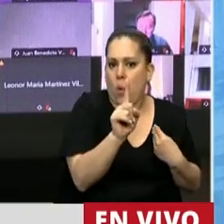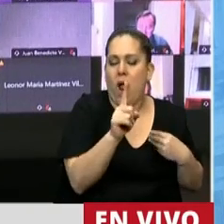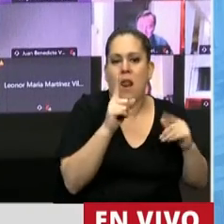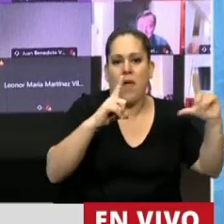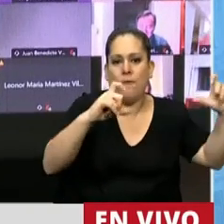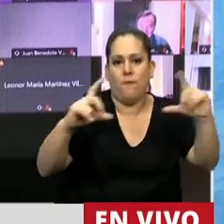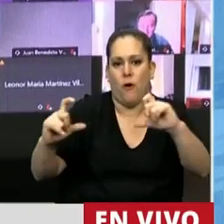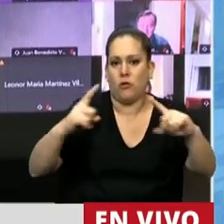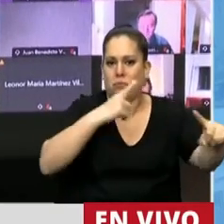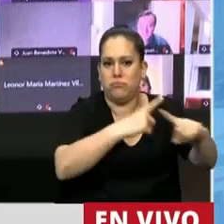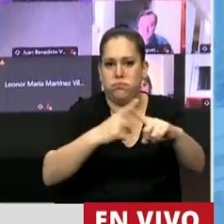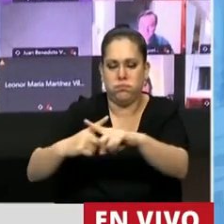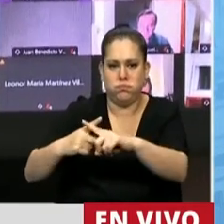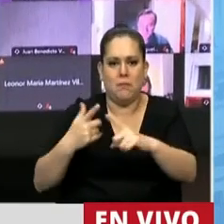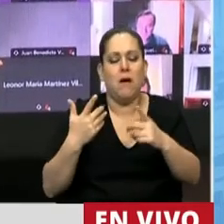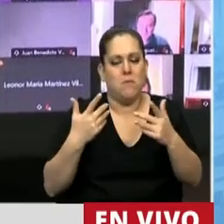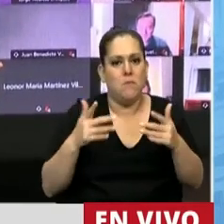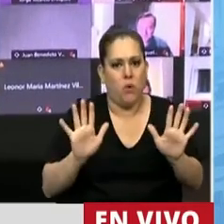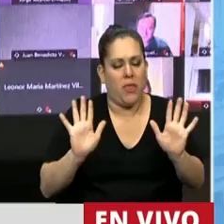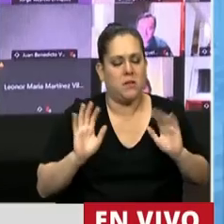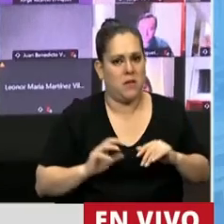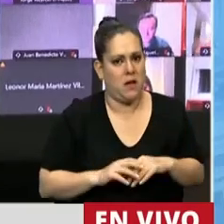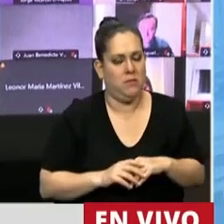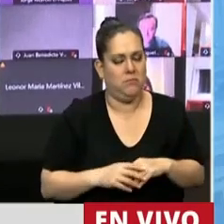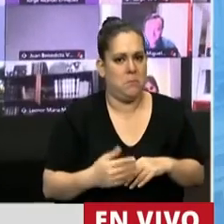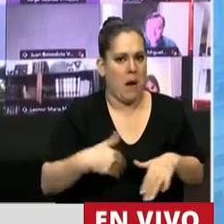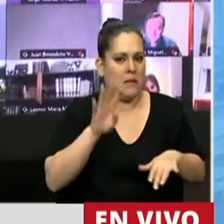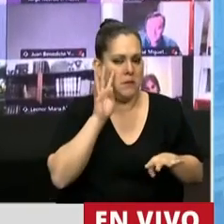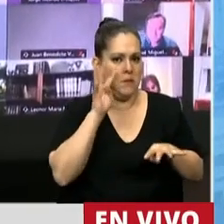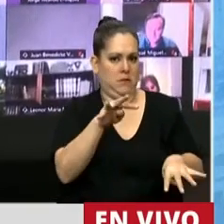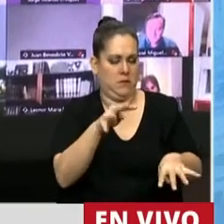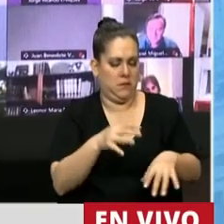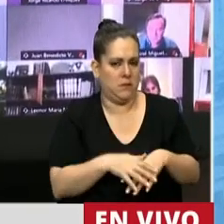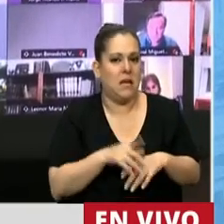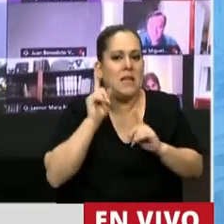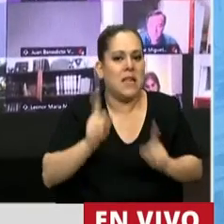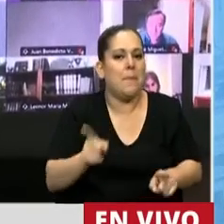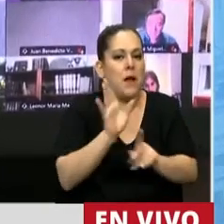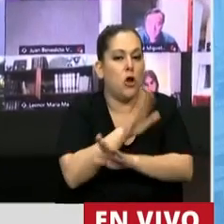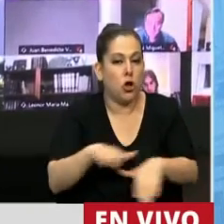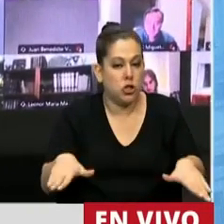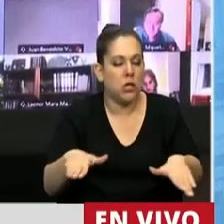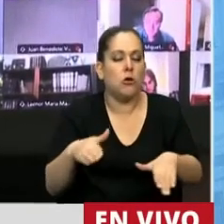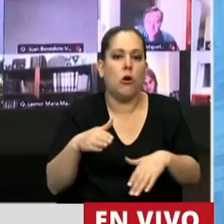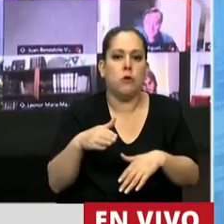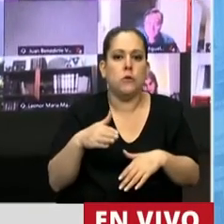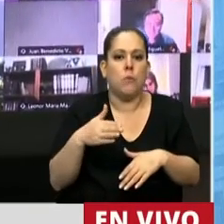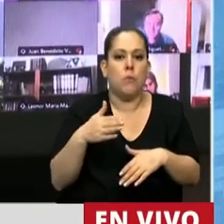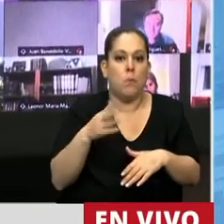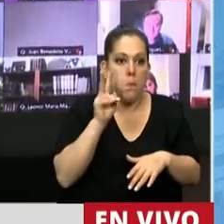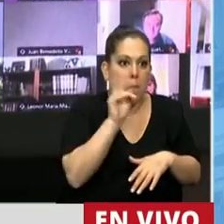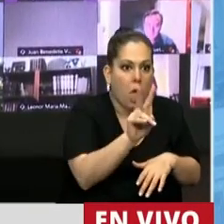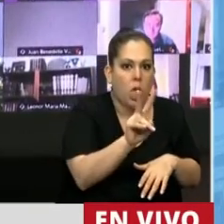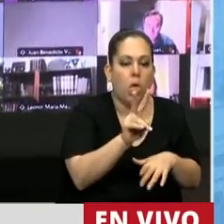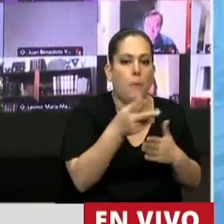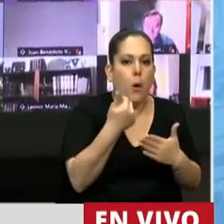obscenas o algún tipo de pornografía. Frente a estos hechos lo usual es que los chicos al consultarlo lo hablen con sus